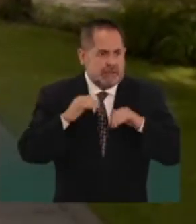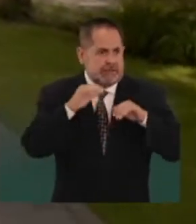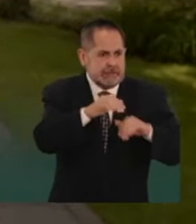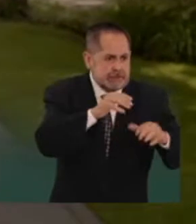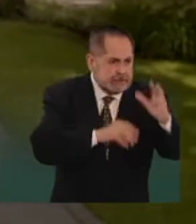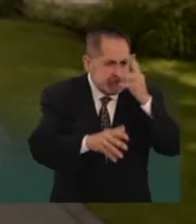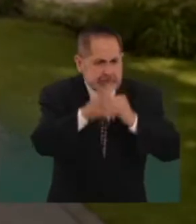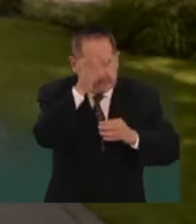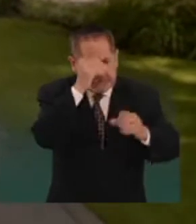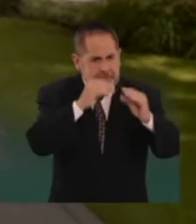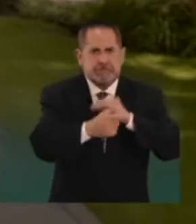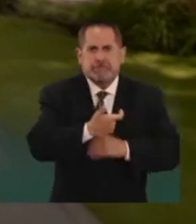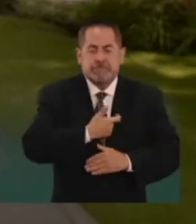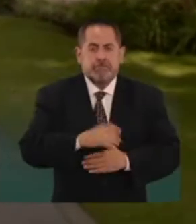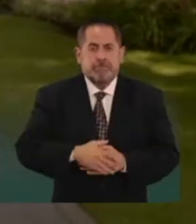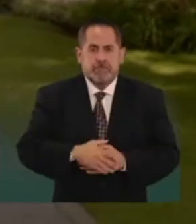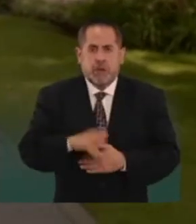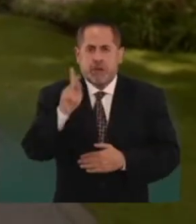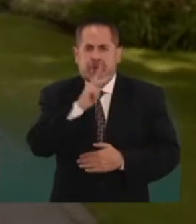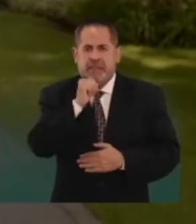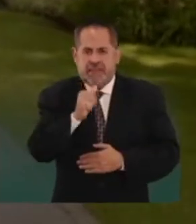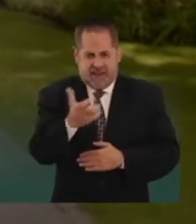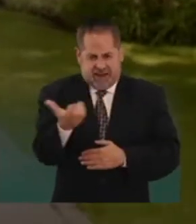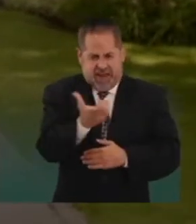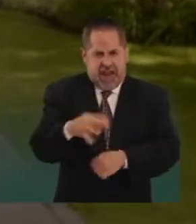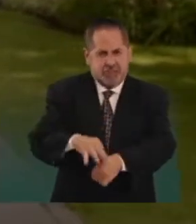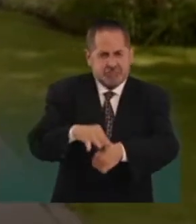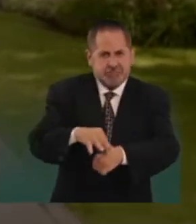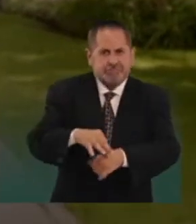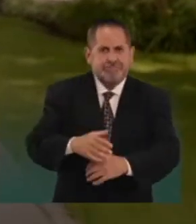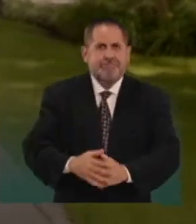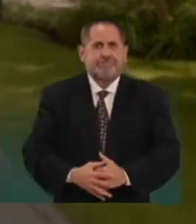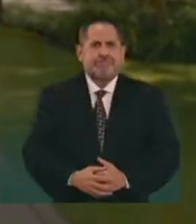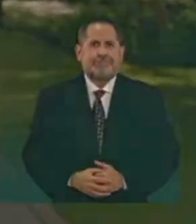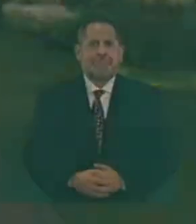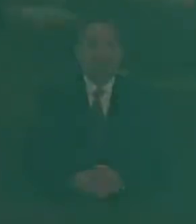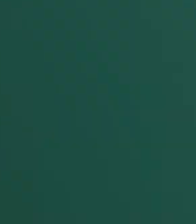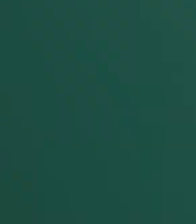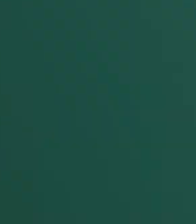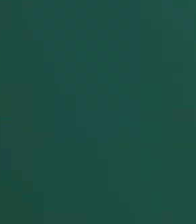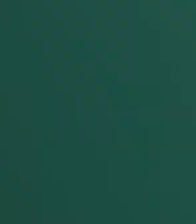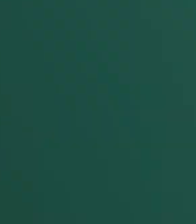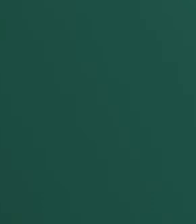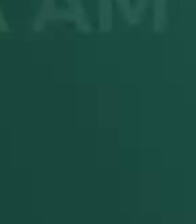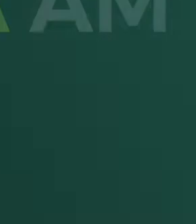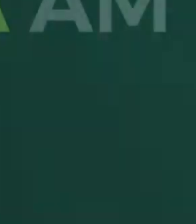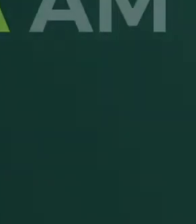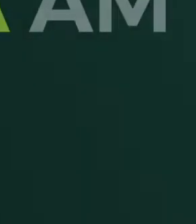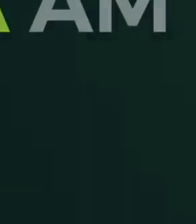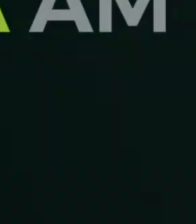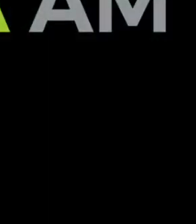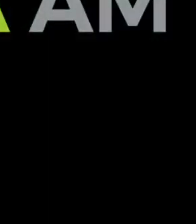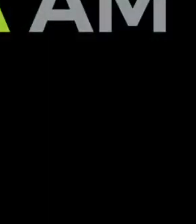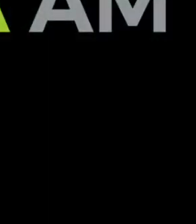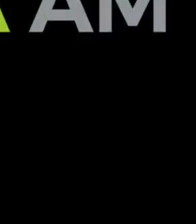trabajando como aprendices. Hechos, no palabras. Tercer informe